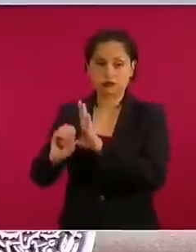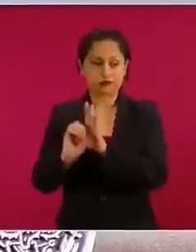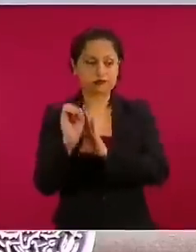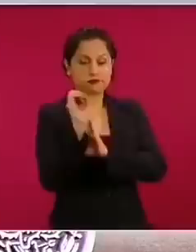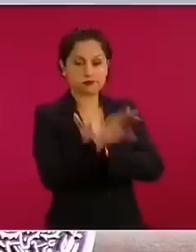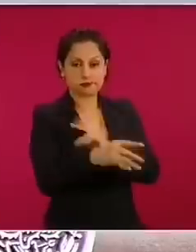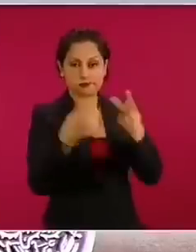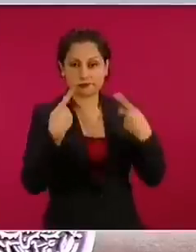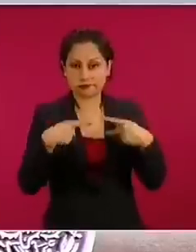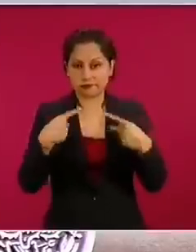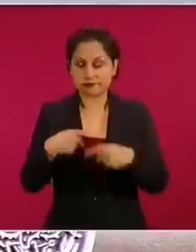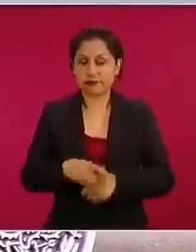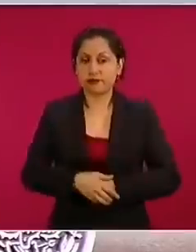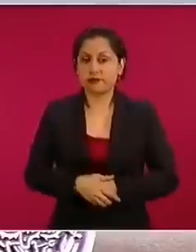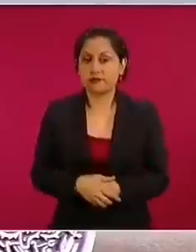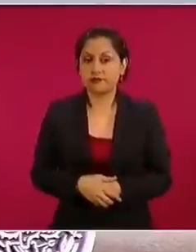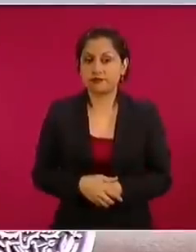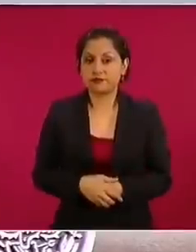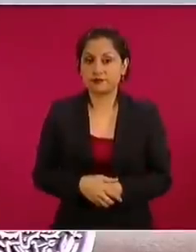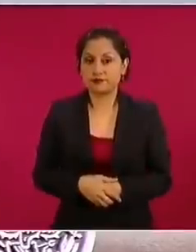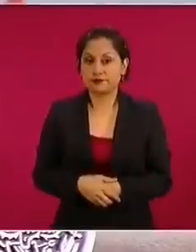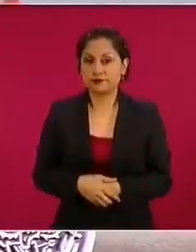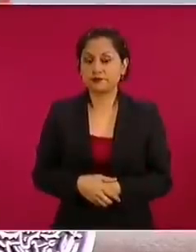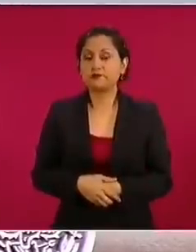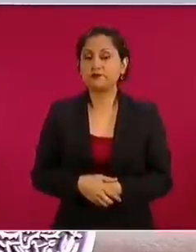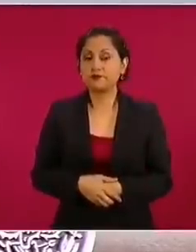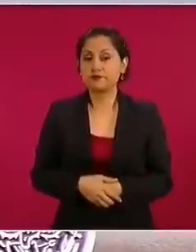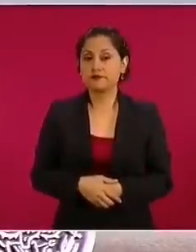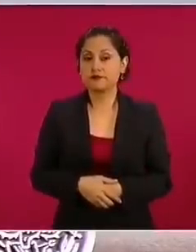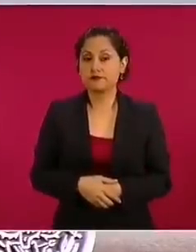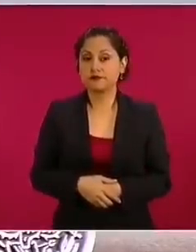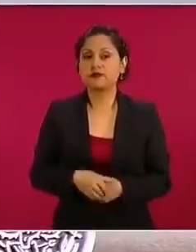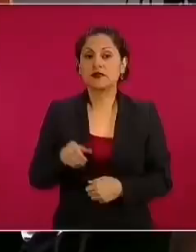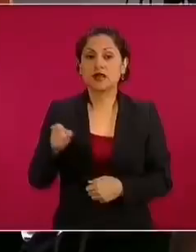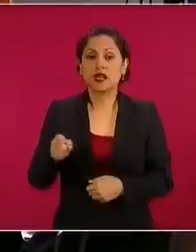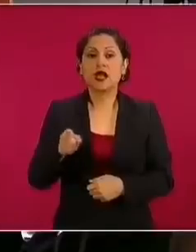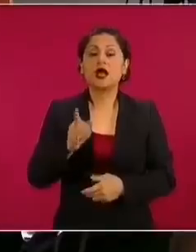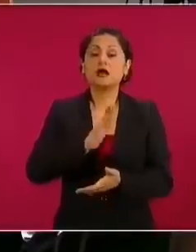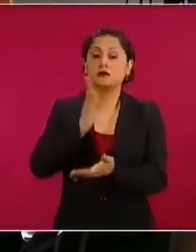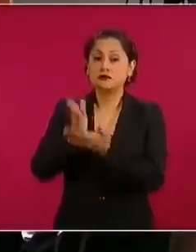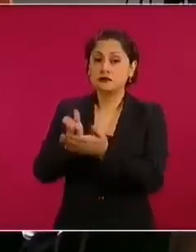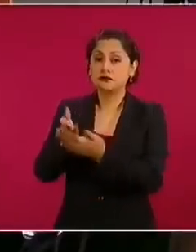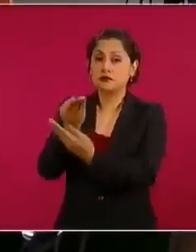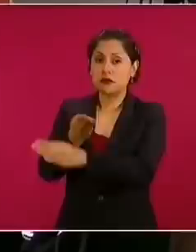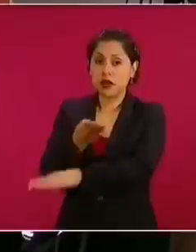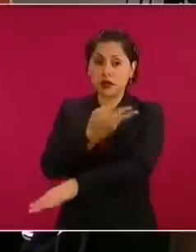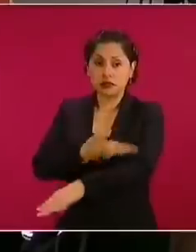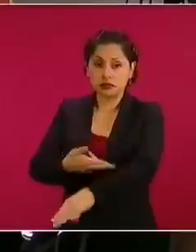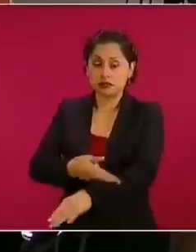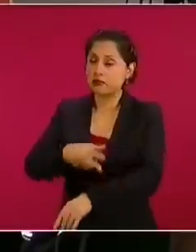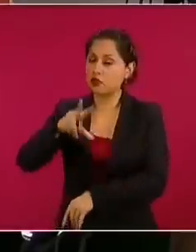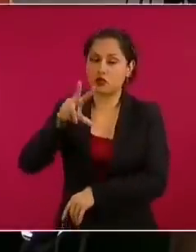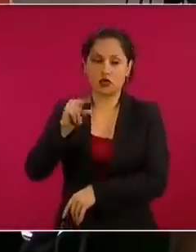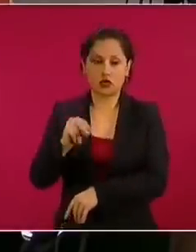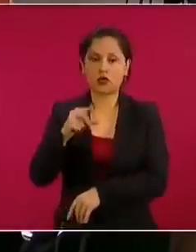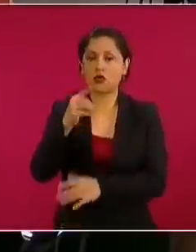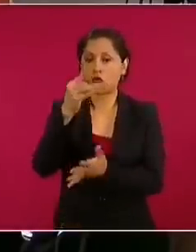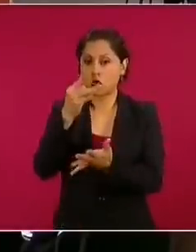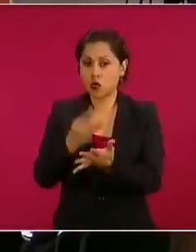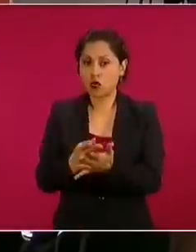que vamos a dispersar. Se van a abrir cuentas digitales, ahí se va a depositar el dinero,